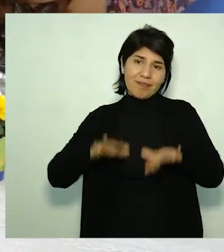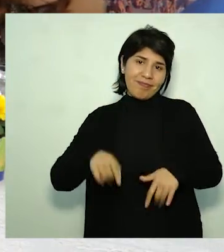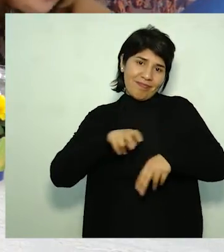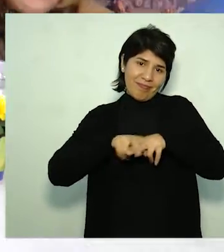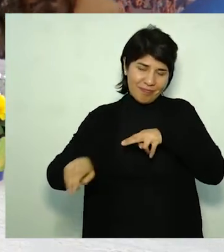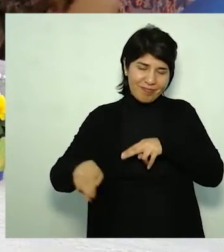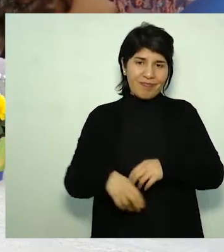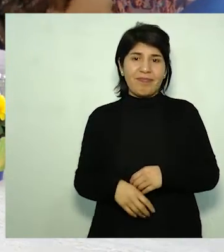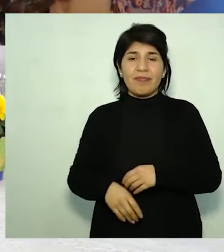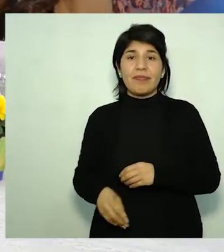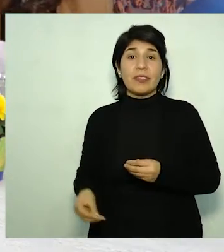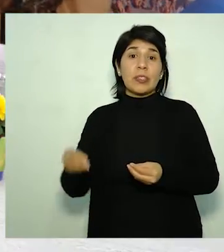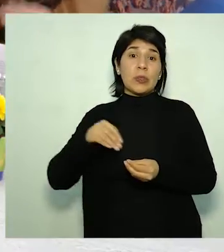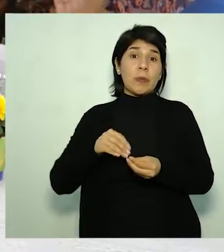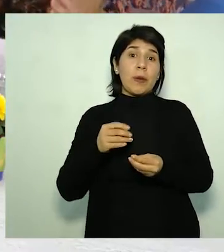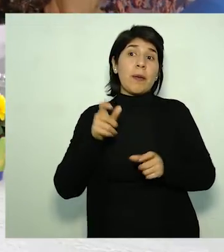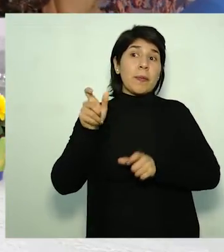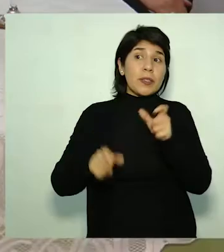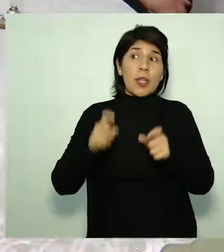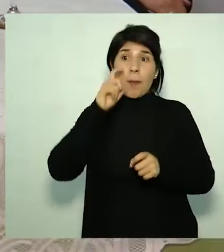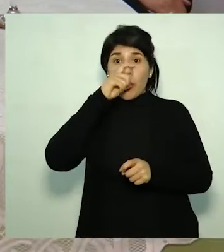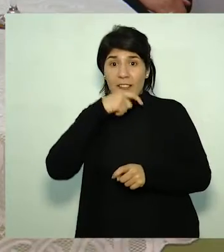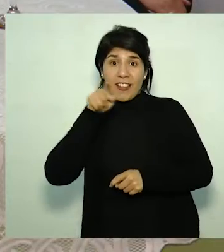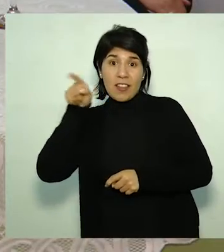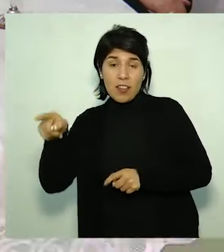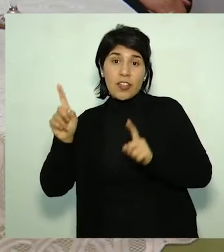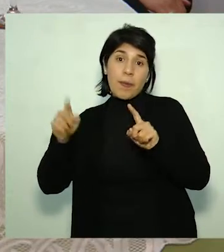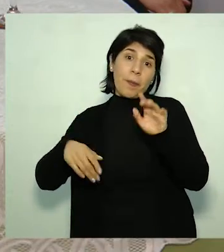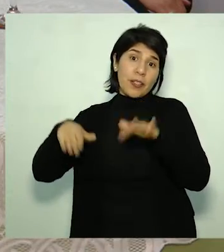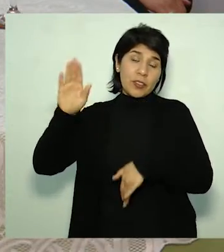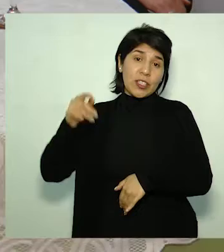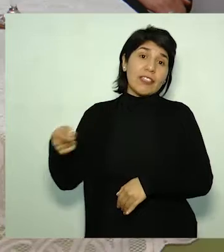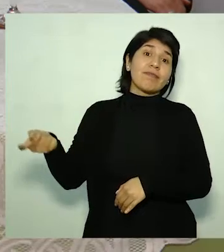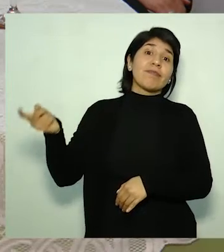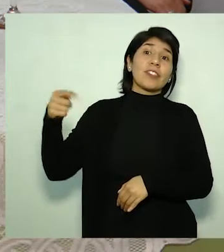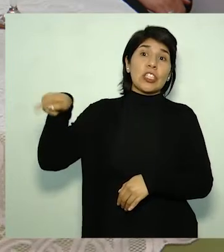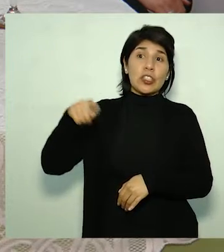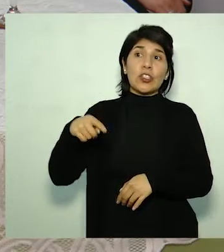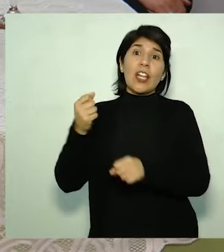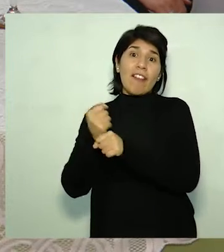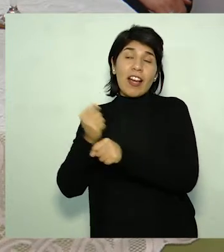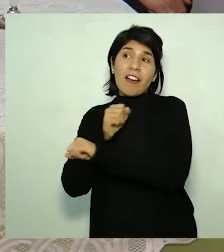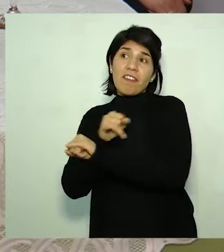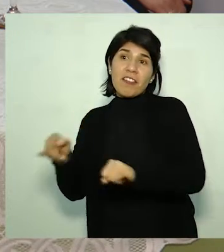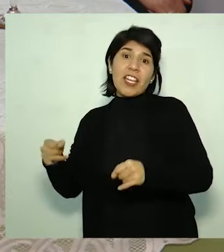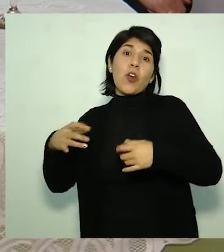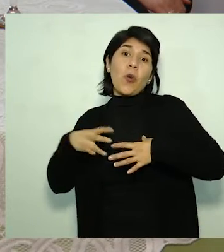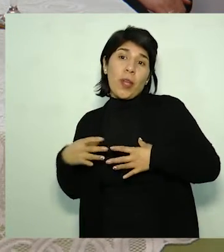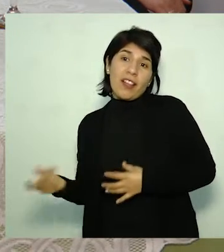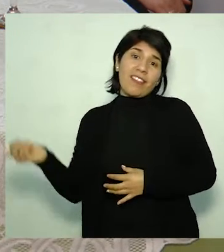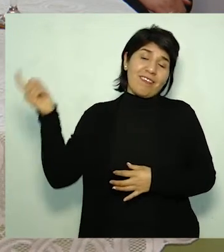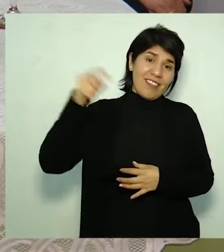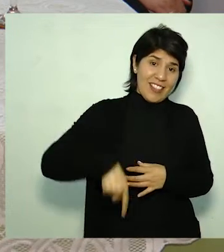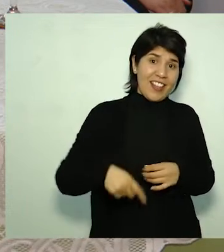veranear en el verano, ¿verdad? Y después de sumarle, muchas personas, por ejemplo, de Montevideo, en su gran mayoría, que después de